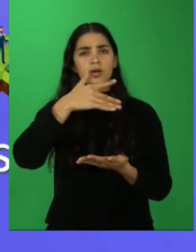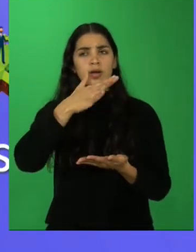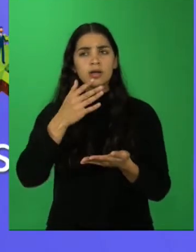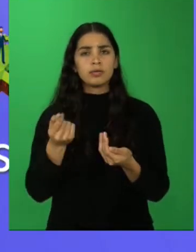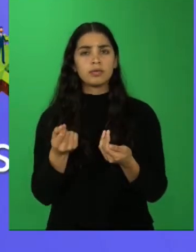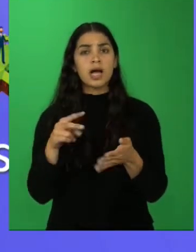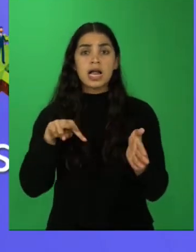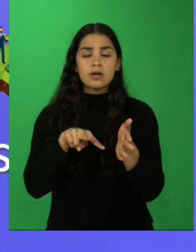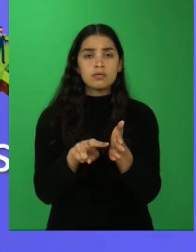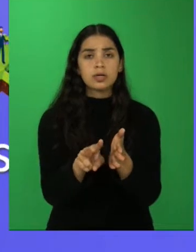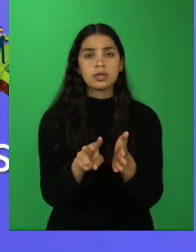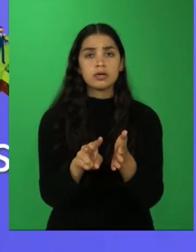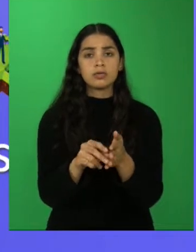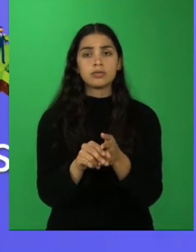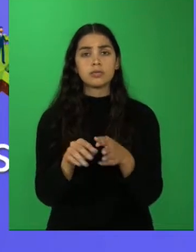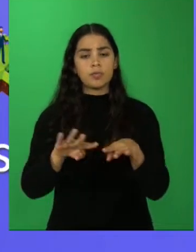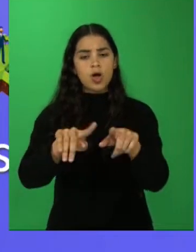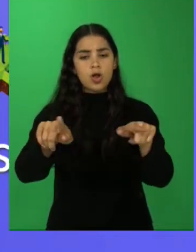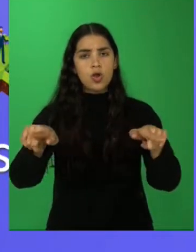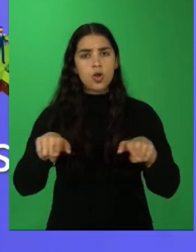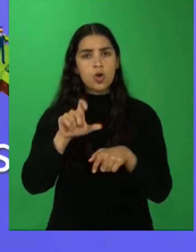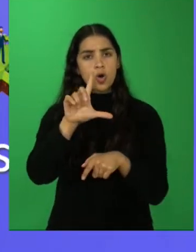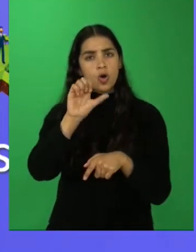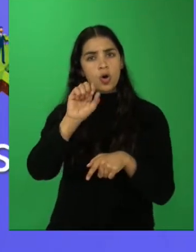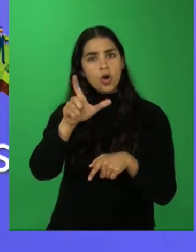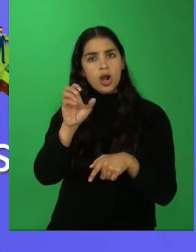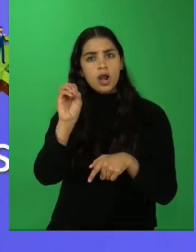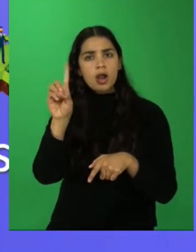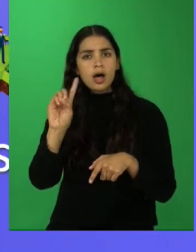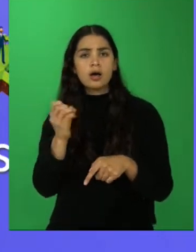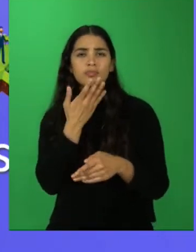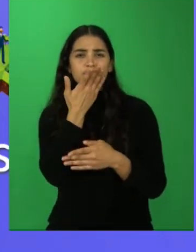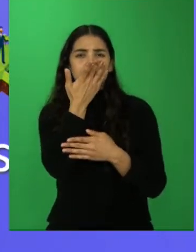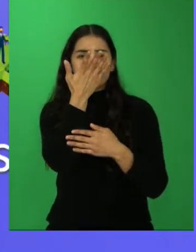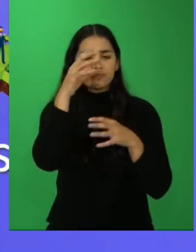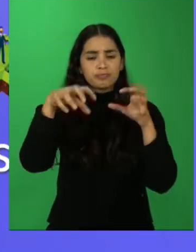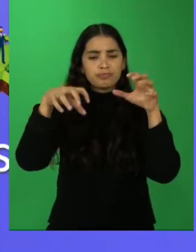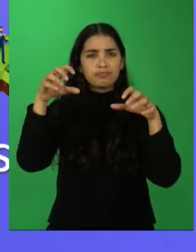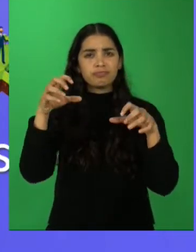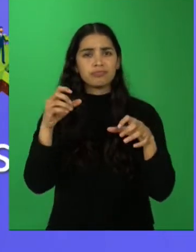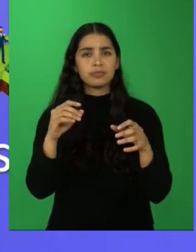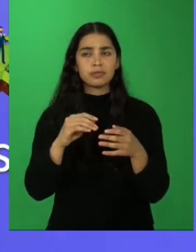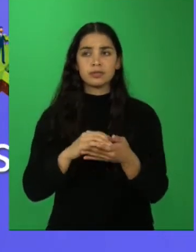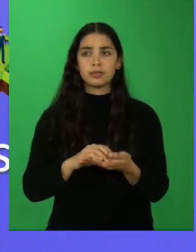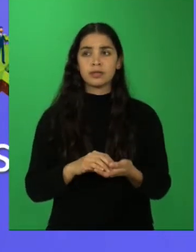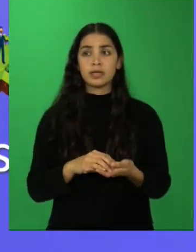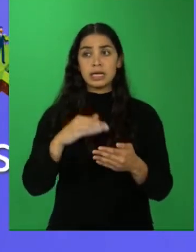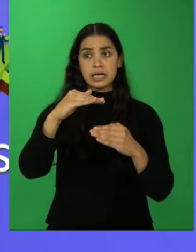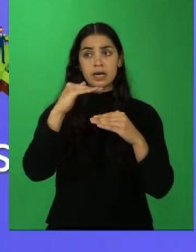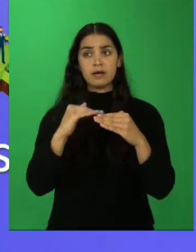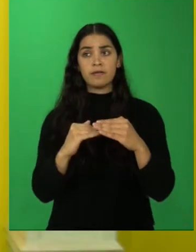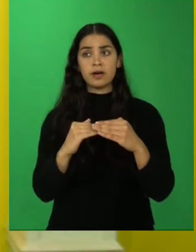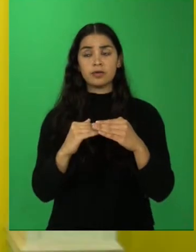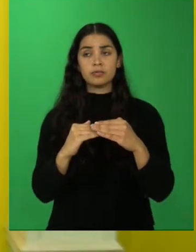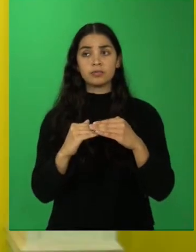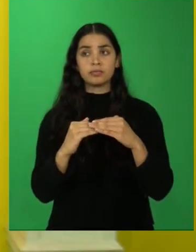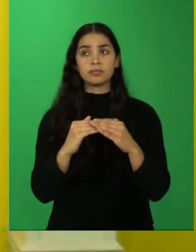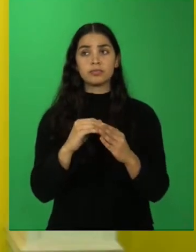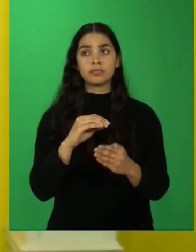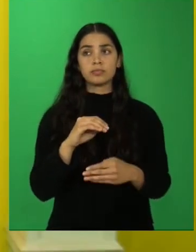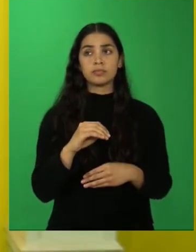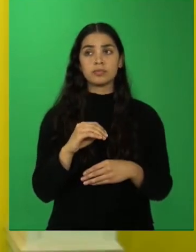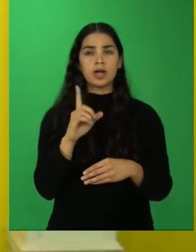los ríos, los lagos, los glaciares, los fiordos. Y la biodiversidad que es el